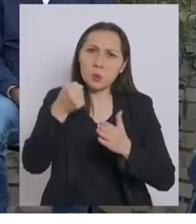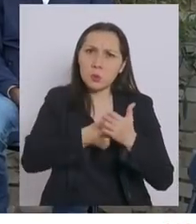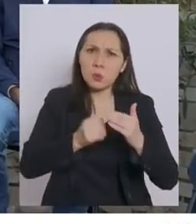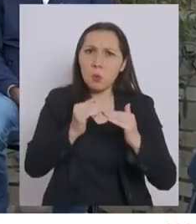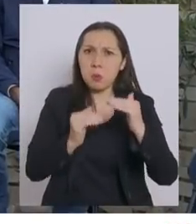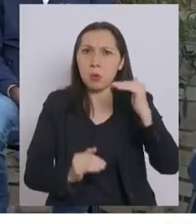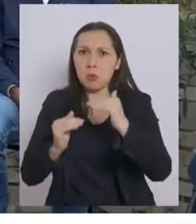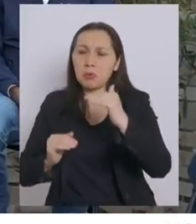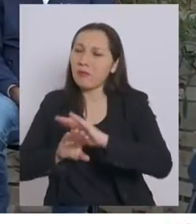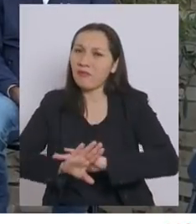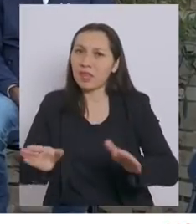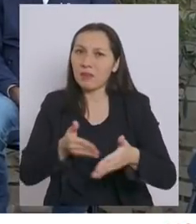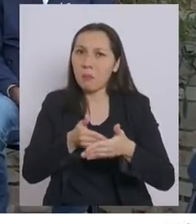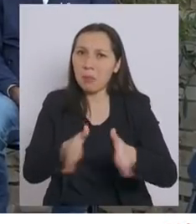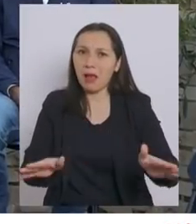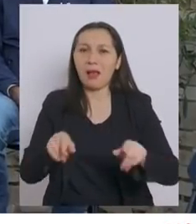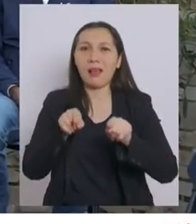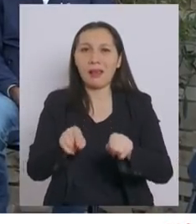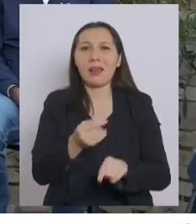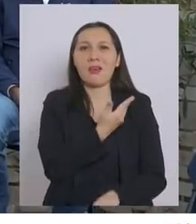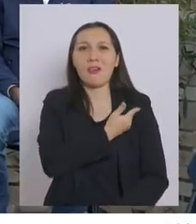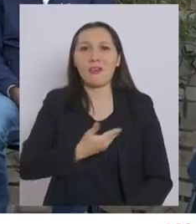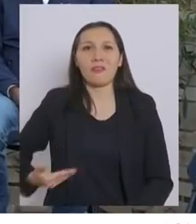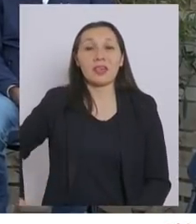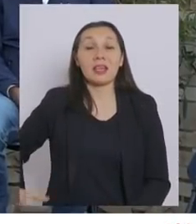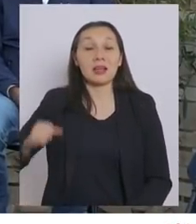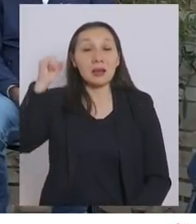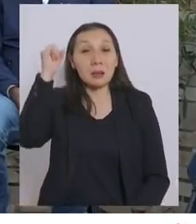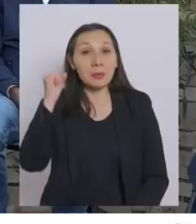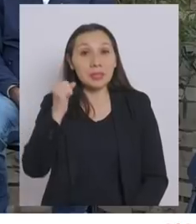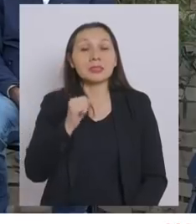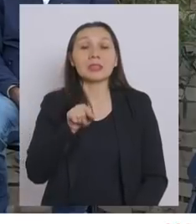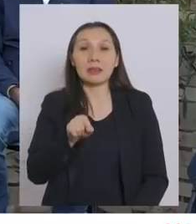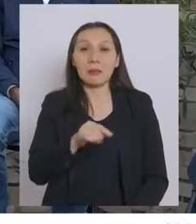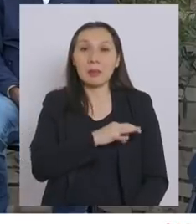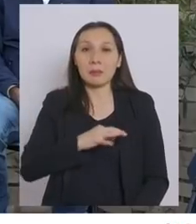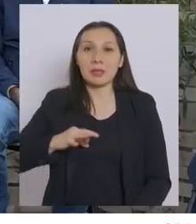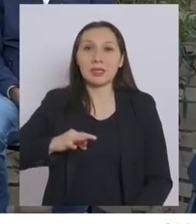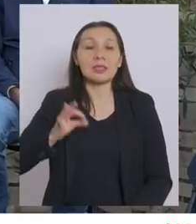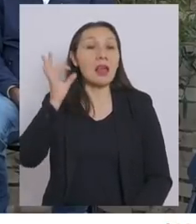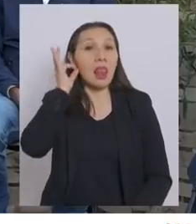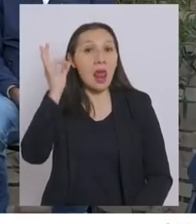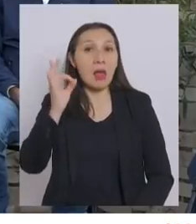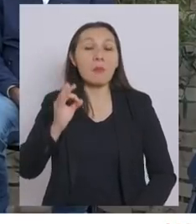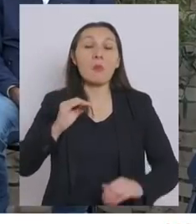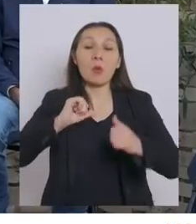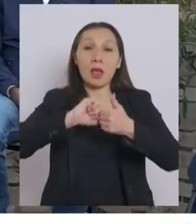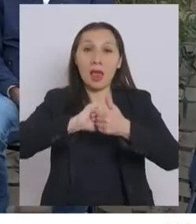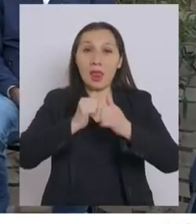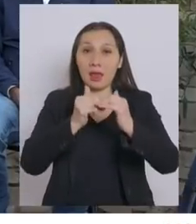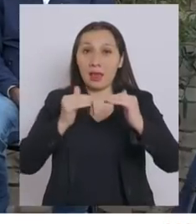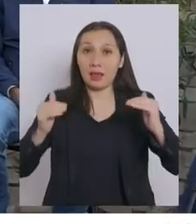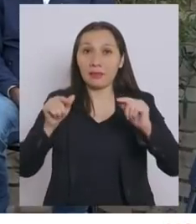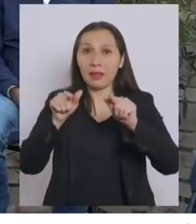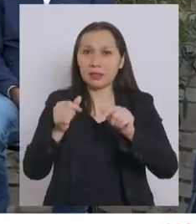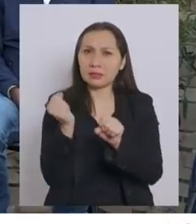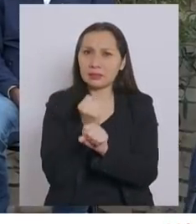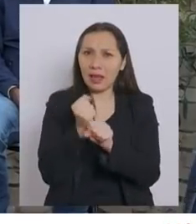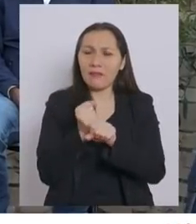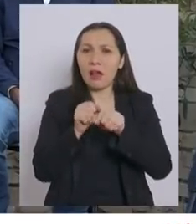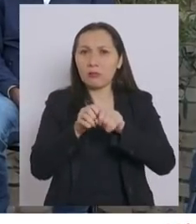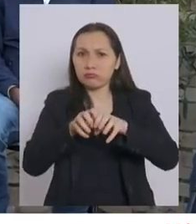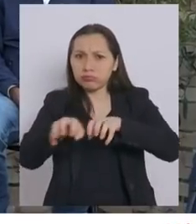inequidades. El gobierno del presidente Sebastián Piñera y el Ministerio de la Mujer y la Equidad de Género han desplegado un trabajo